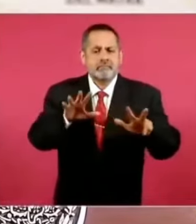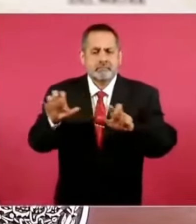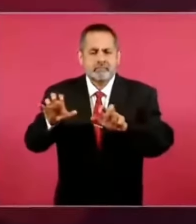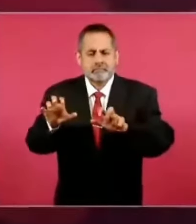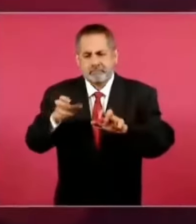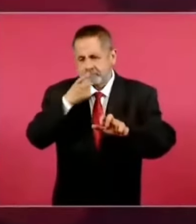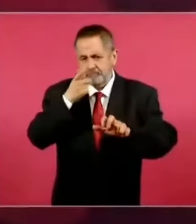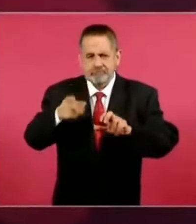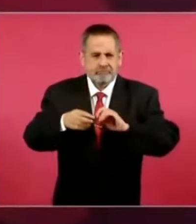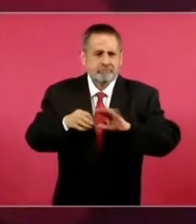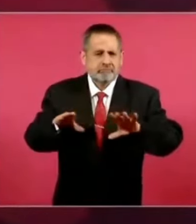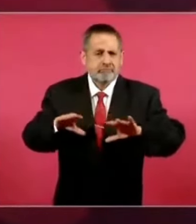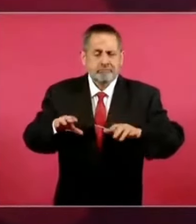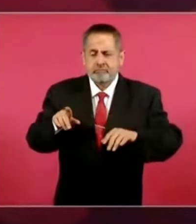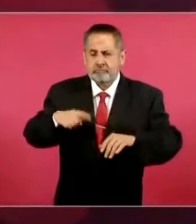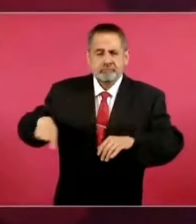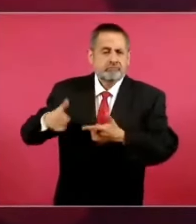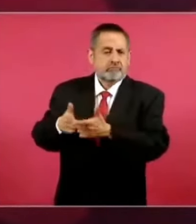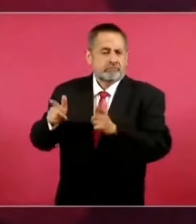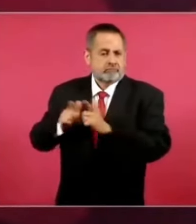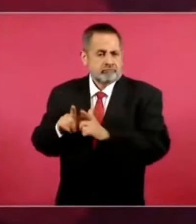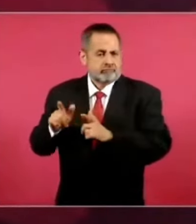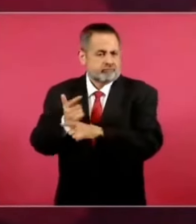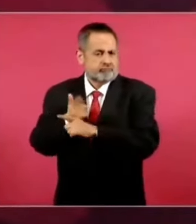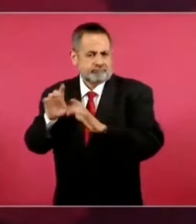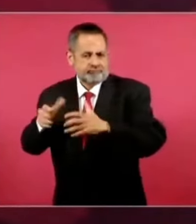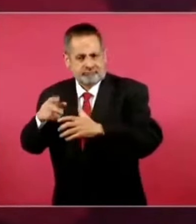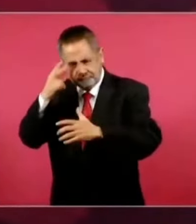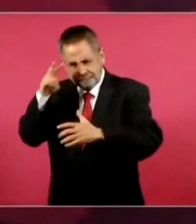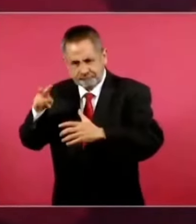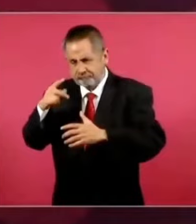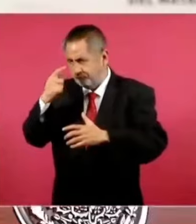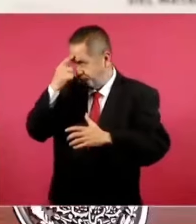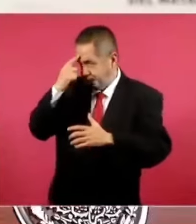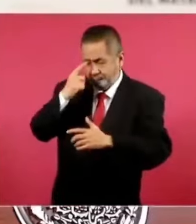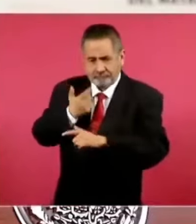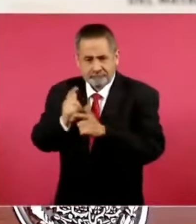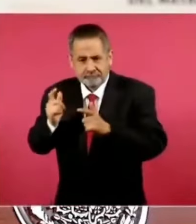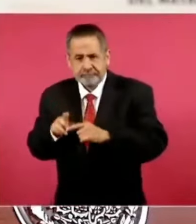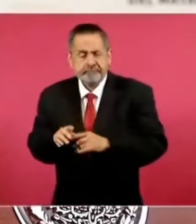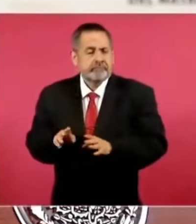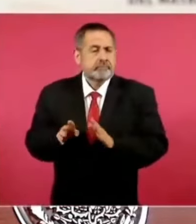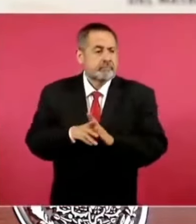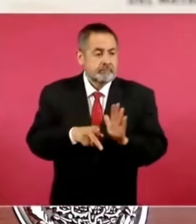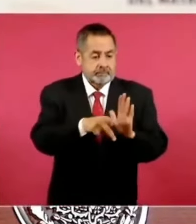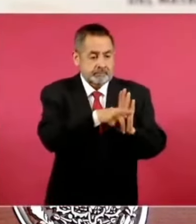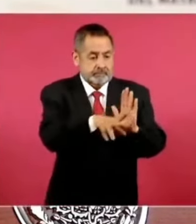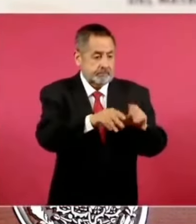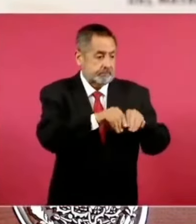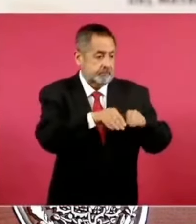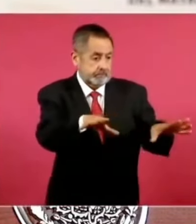los liberales mexicanos, que decían que la prensa se corregía con la prensa.